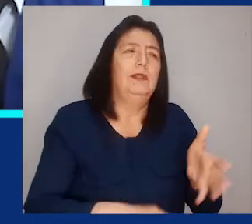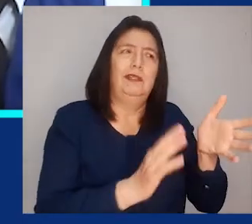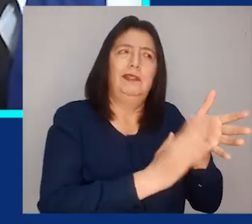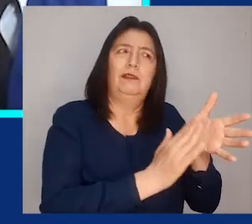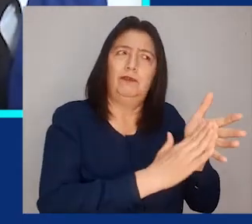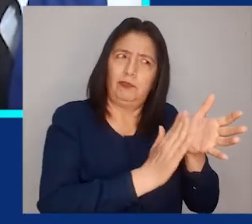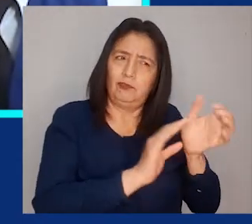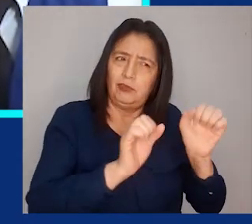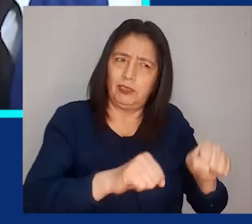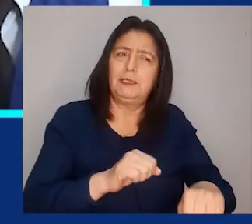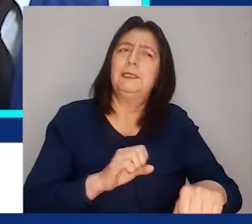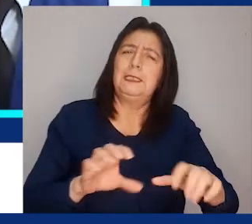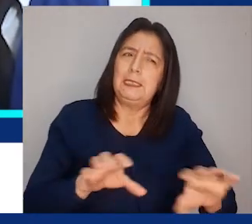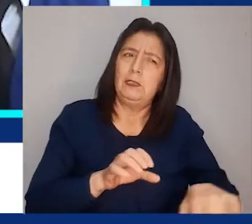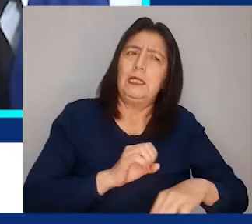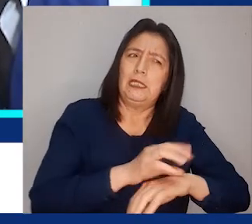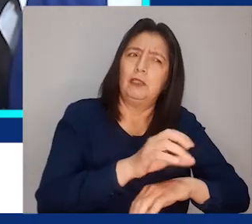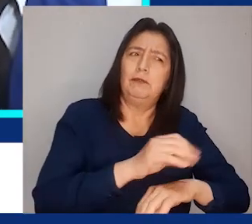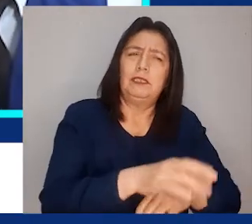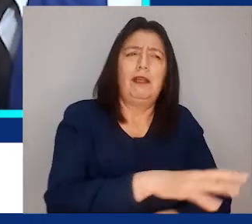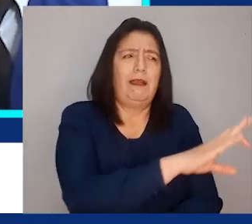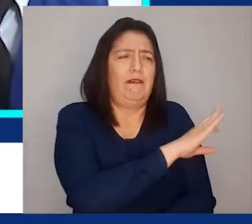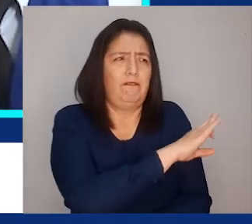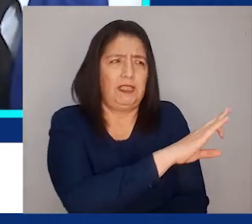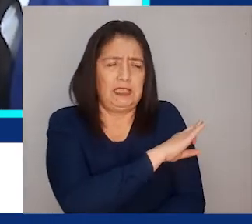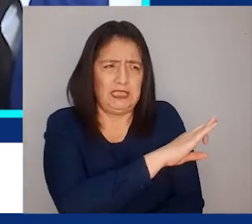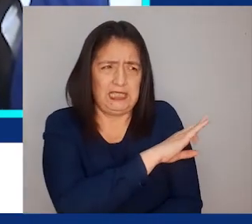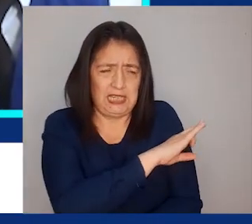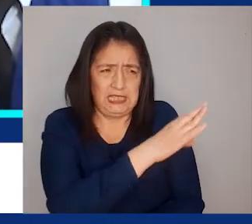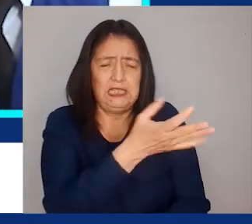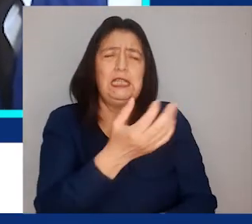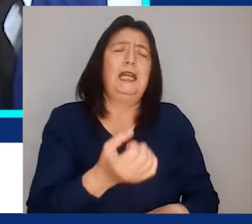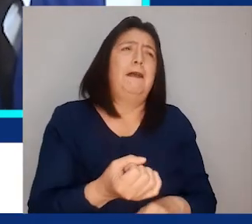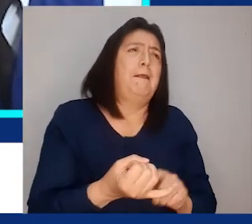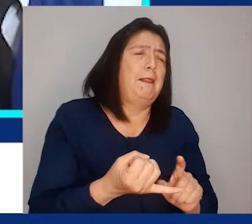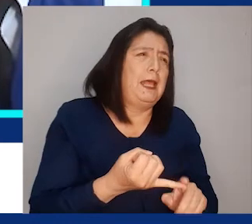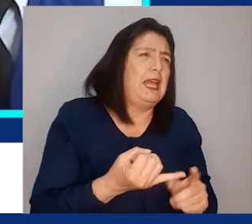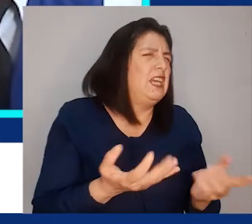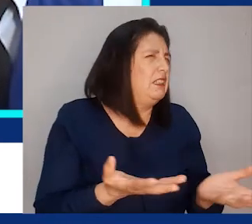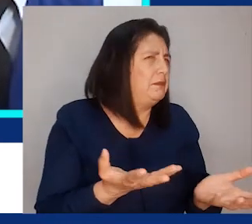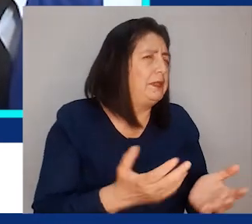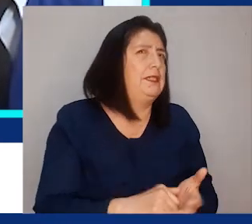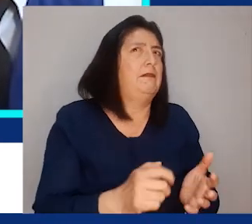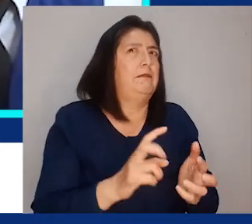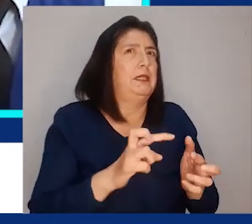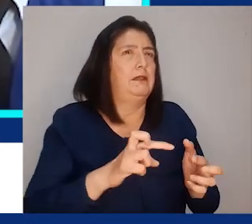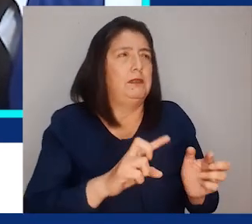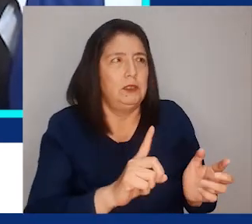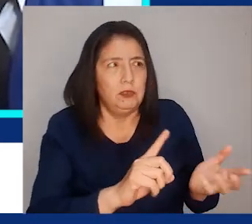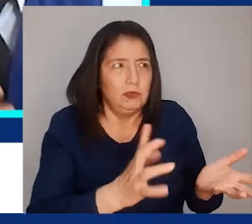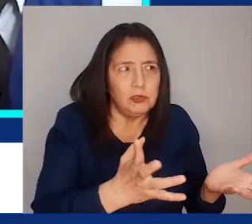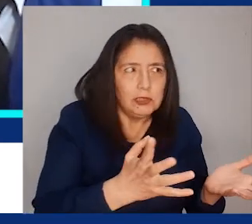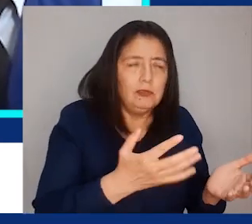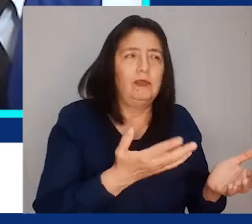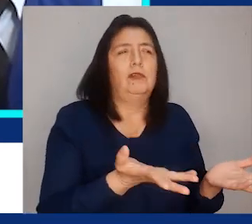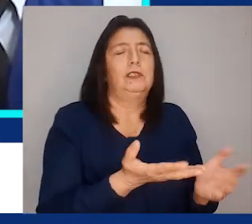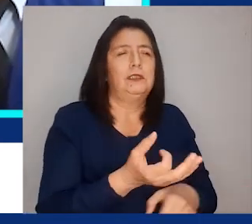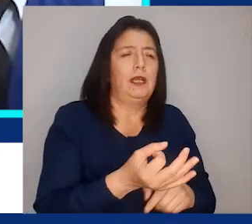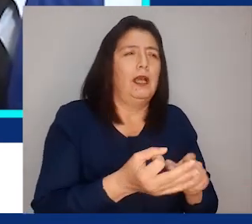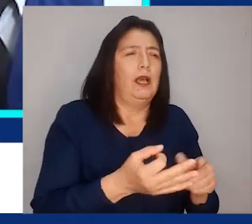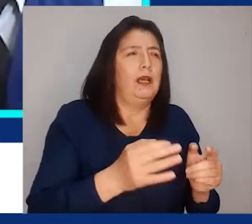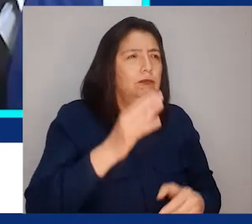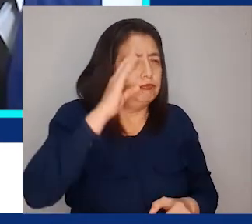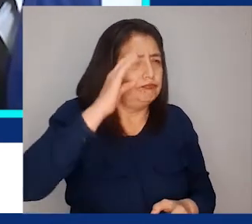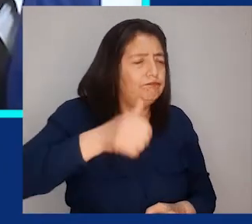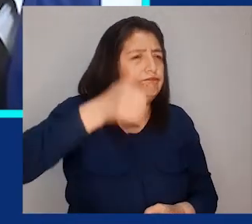Pueblo formuló recomendaciones a la Fiscalía en Delitos Aduaneros, a la Capitanía de